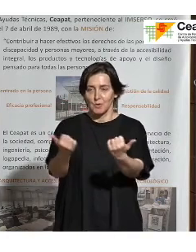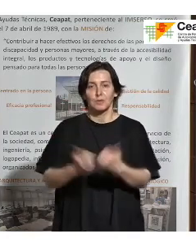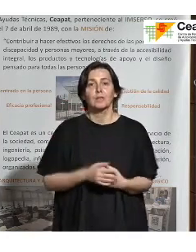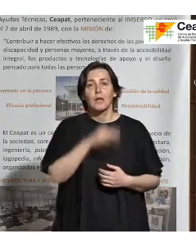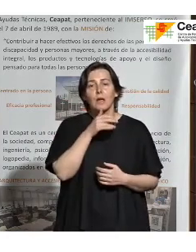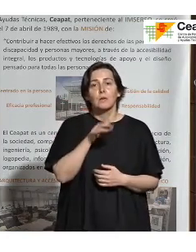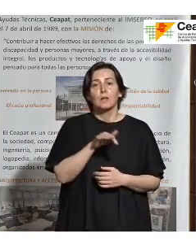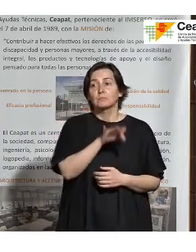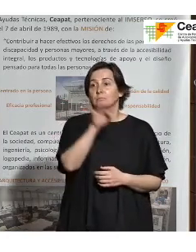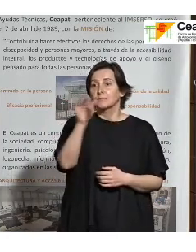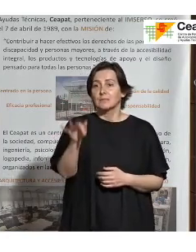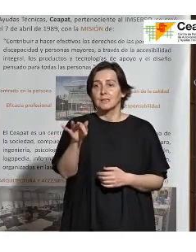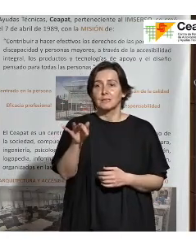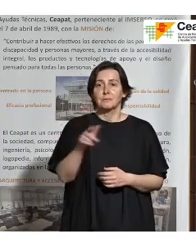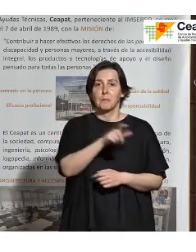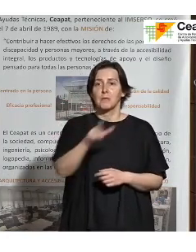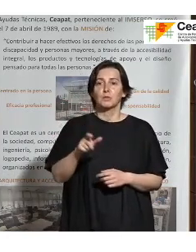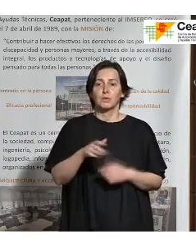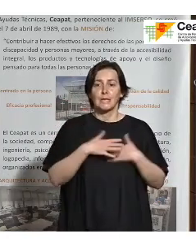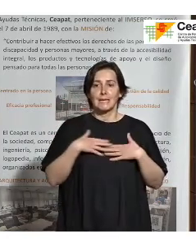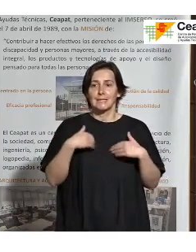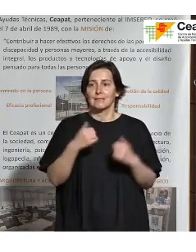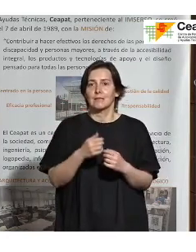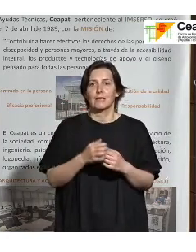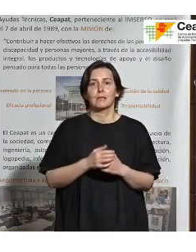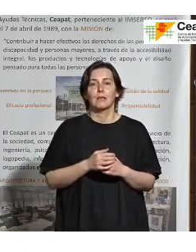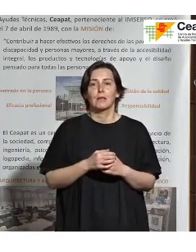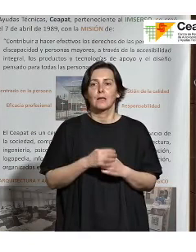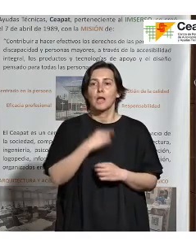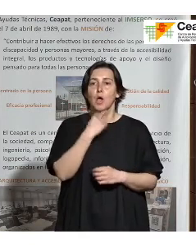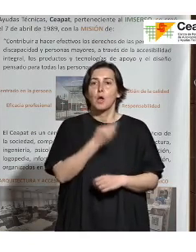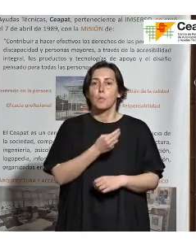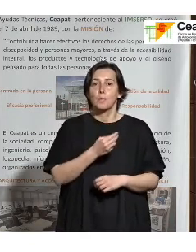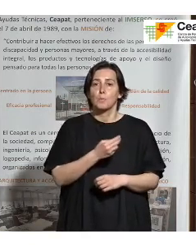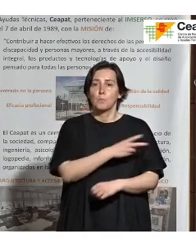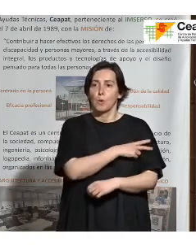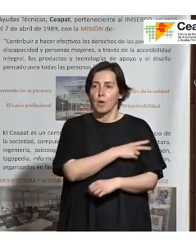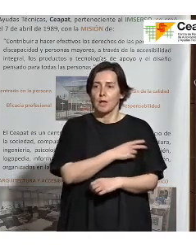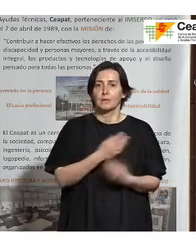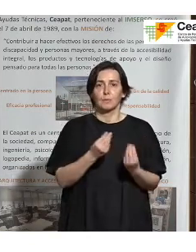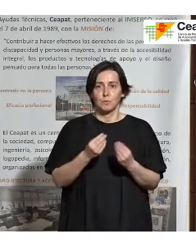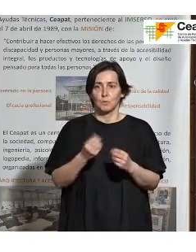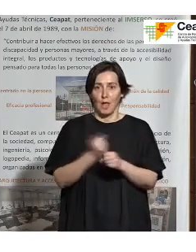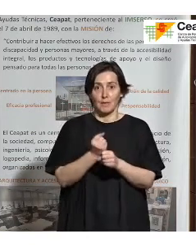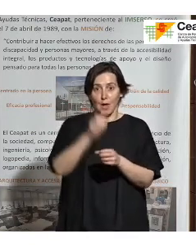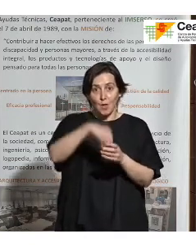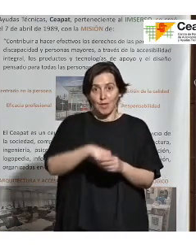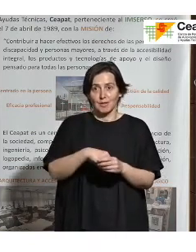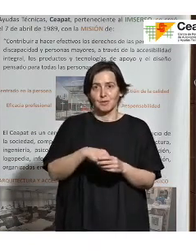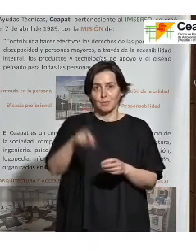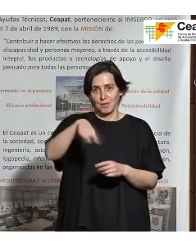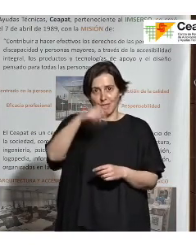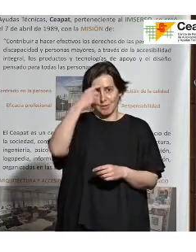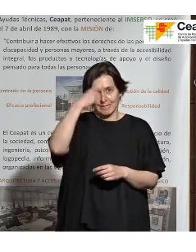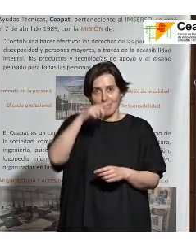palabra pues a cualquier persona que está en la sala. varios vocales que han trabajado y que todo esto ya lo conocen